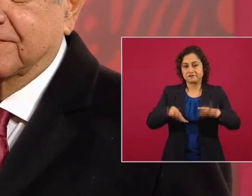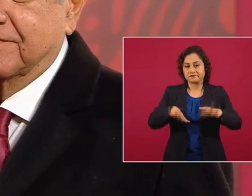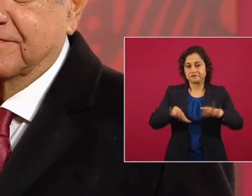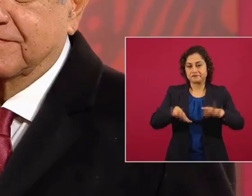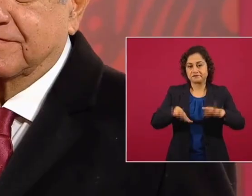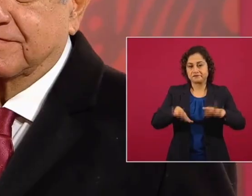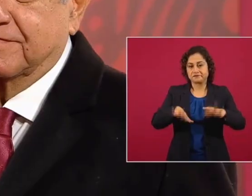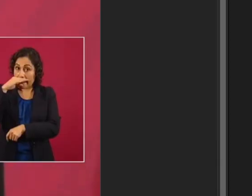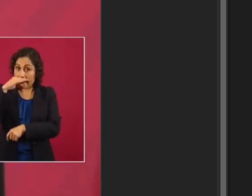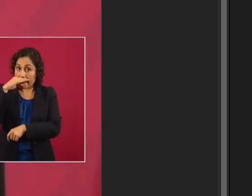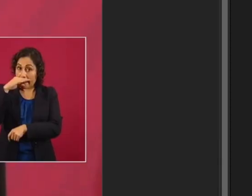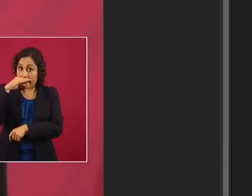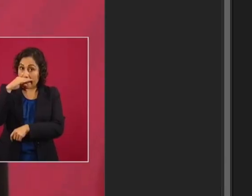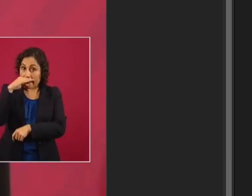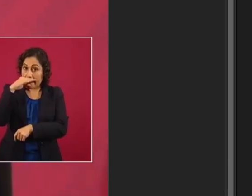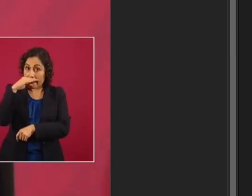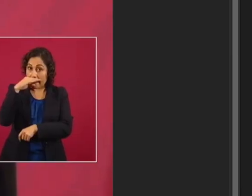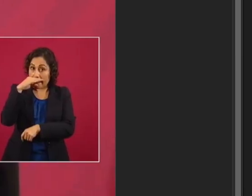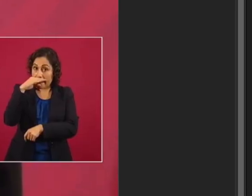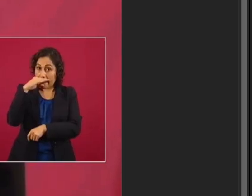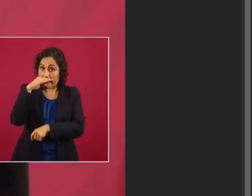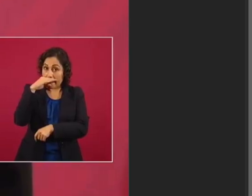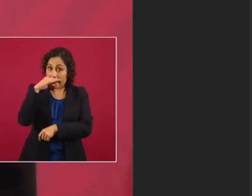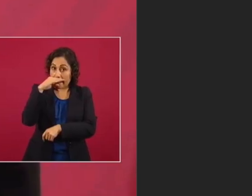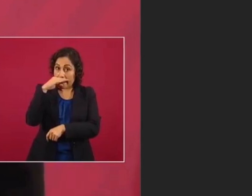un hombre de buena fe